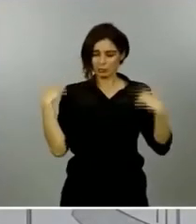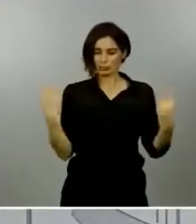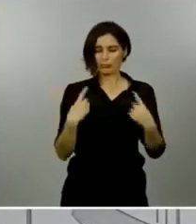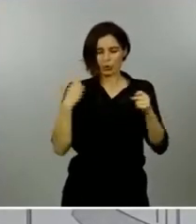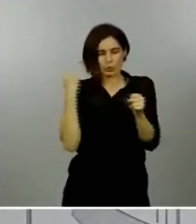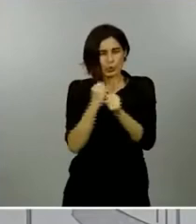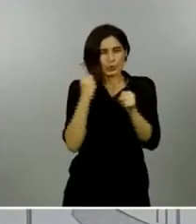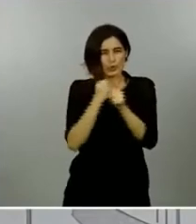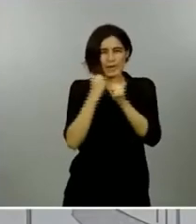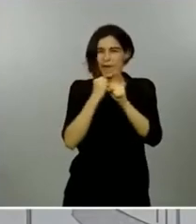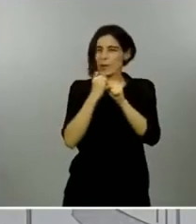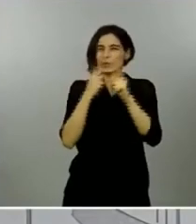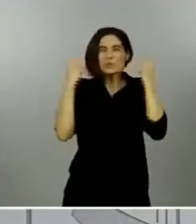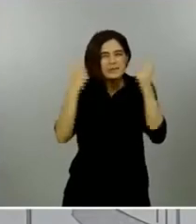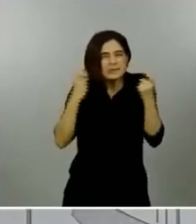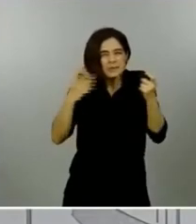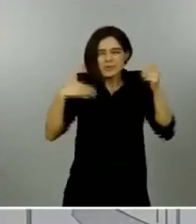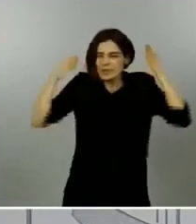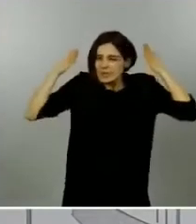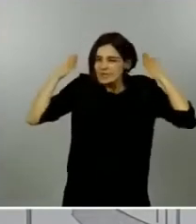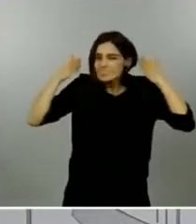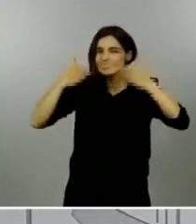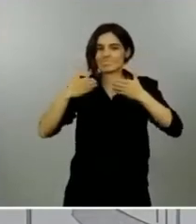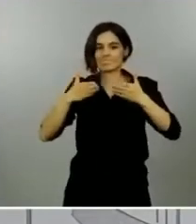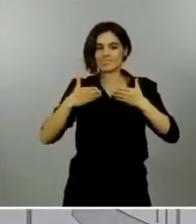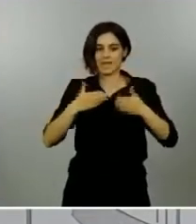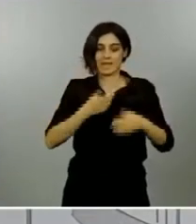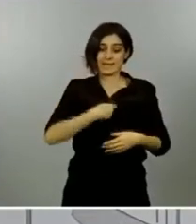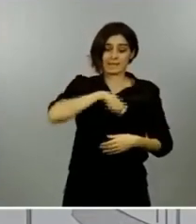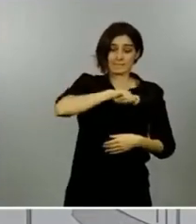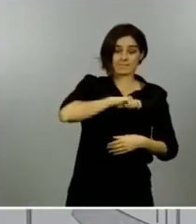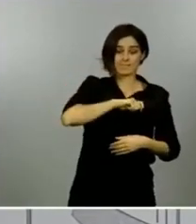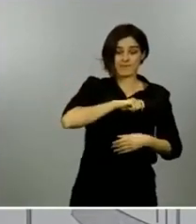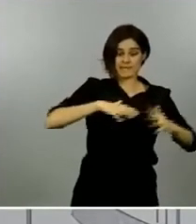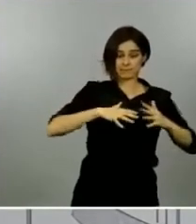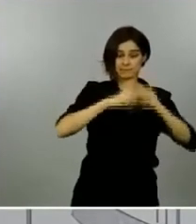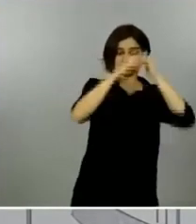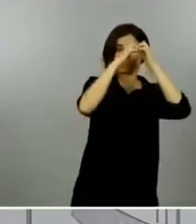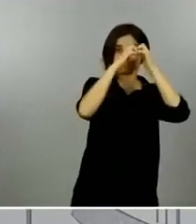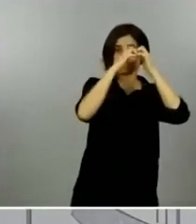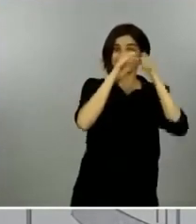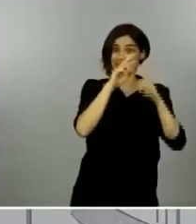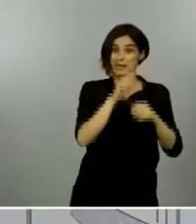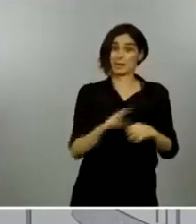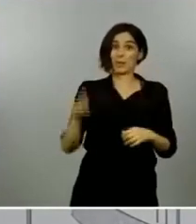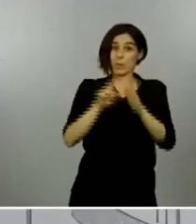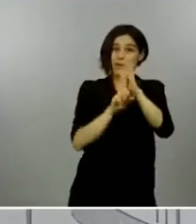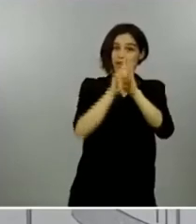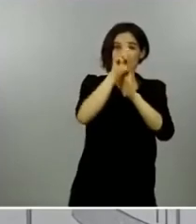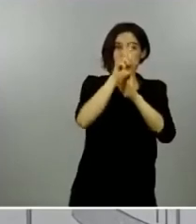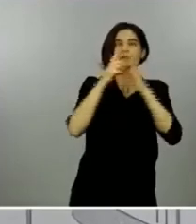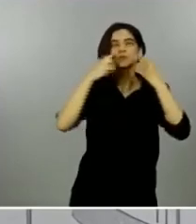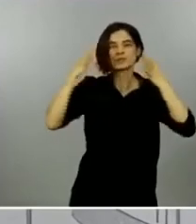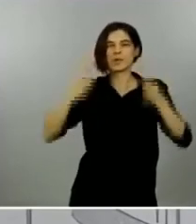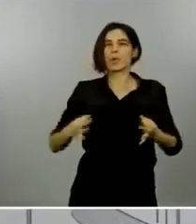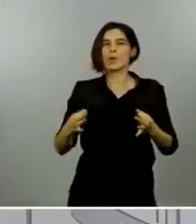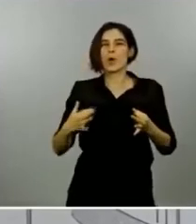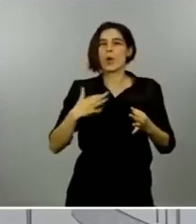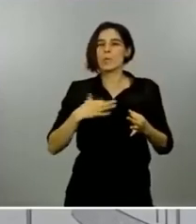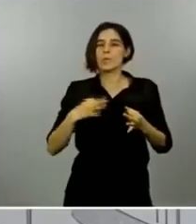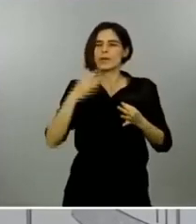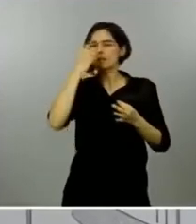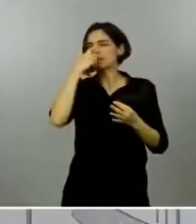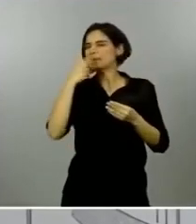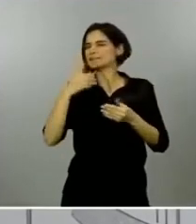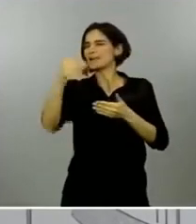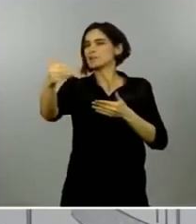objetivo nacional de reconstrucción y recuperación, yo estoy convencido de que saldremos antes y más fortalecidos. Para